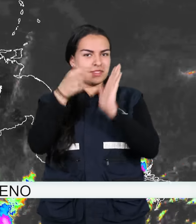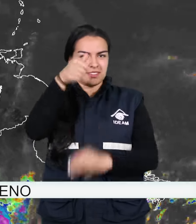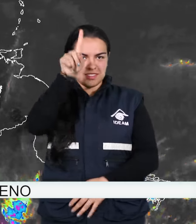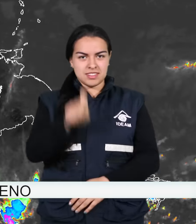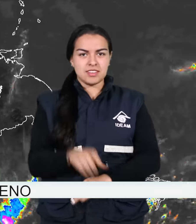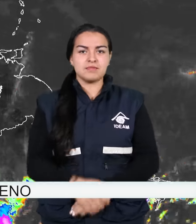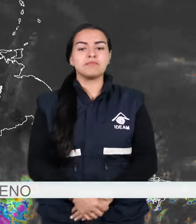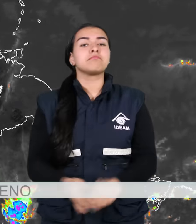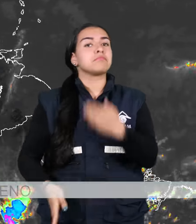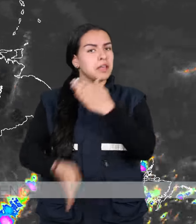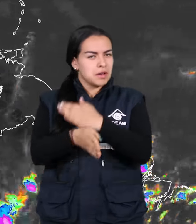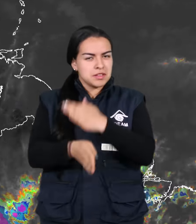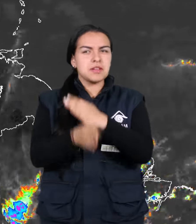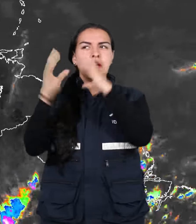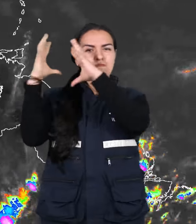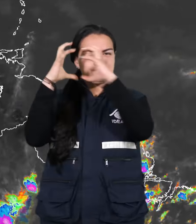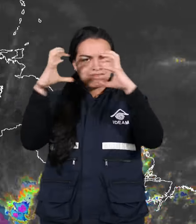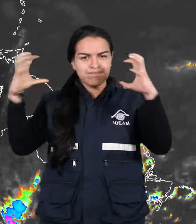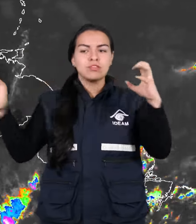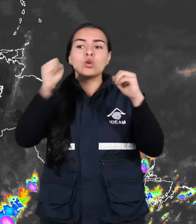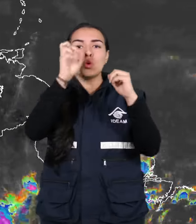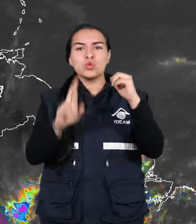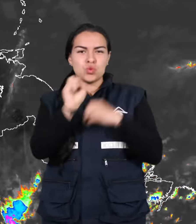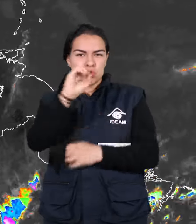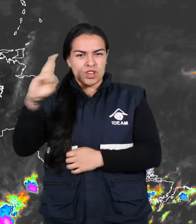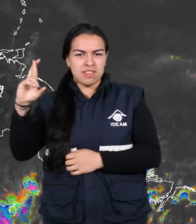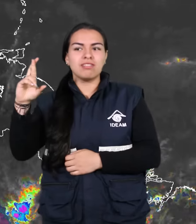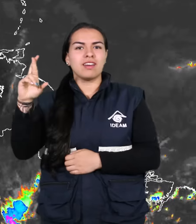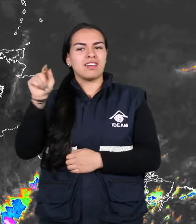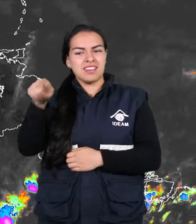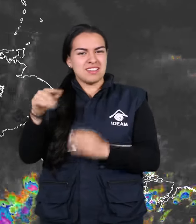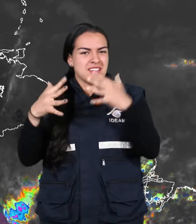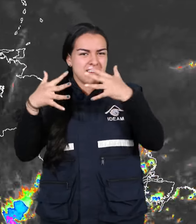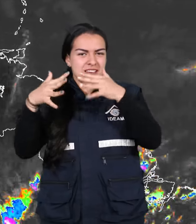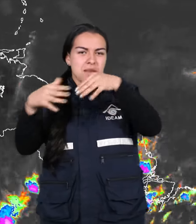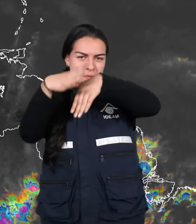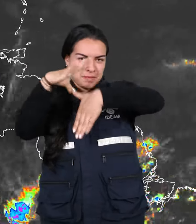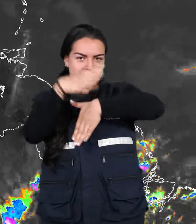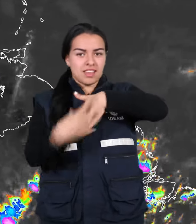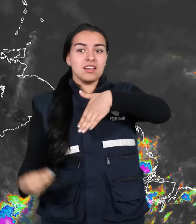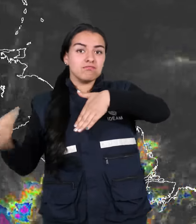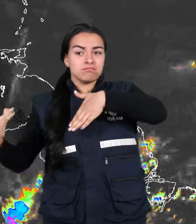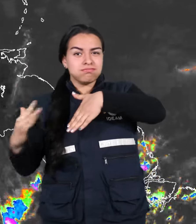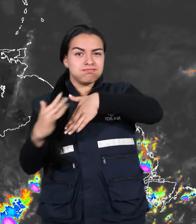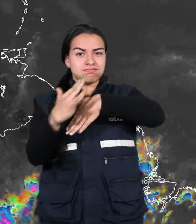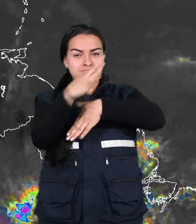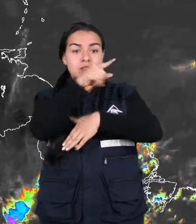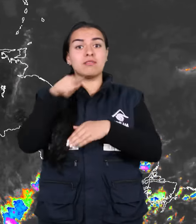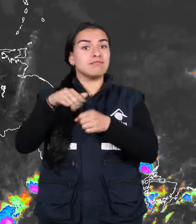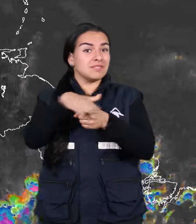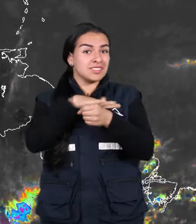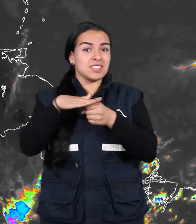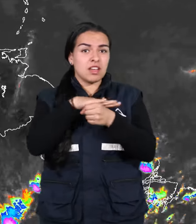Continúa ingresando nubosidad desde el suroriente del continente suramericano hacia el centro del país, situación que en las últimas